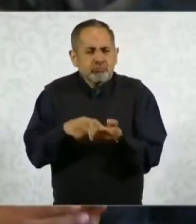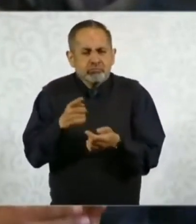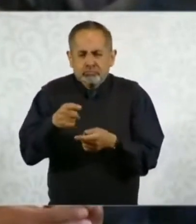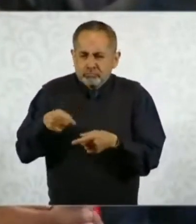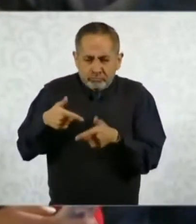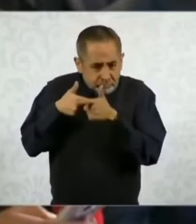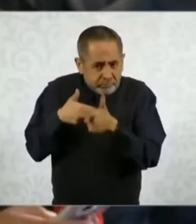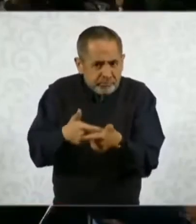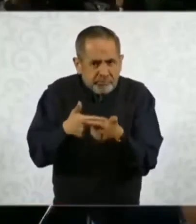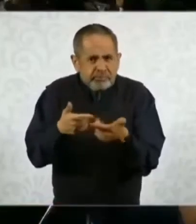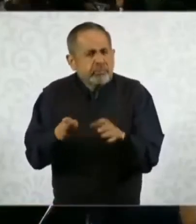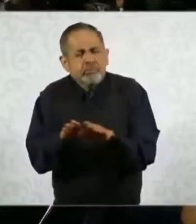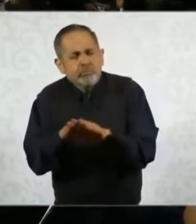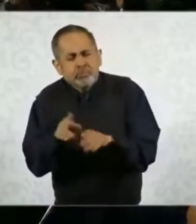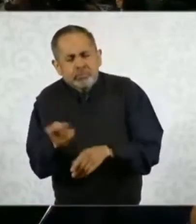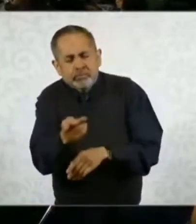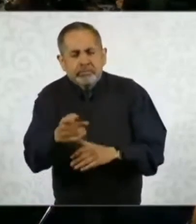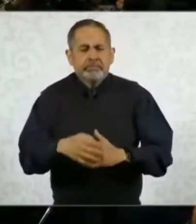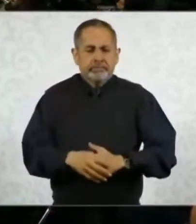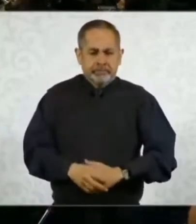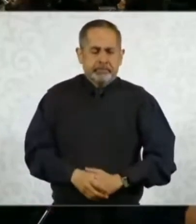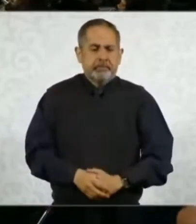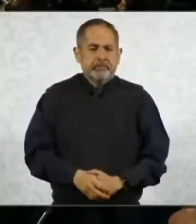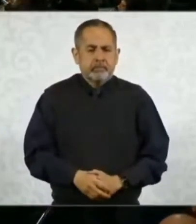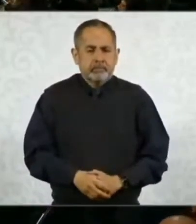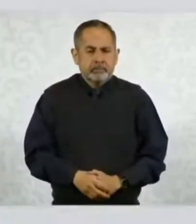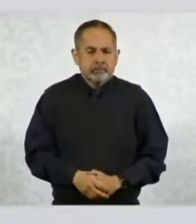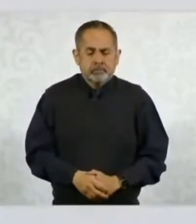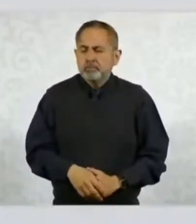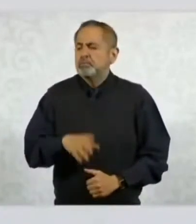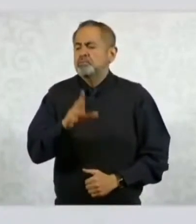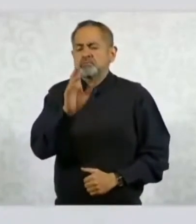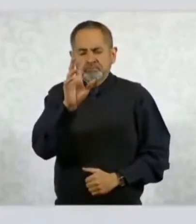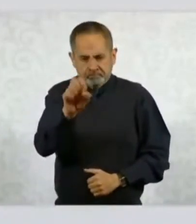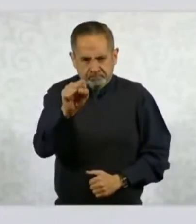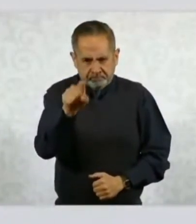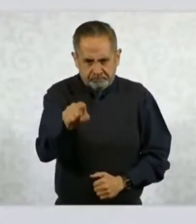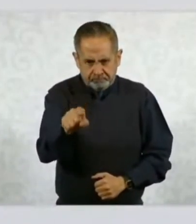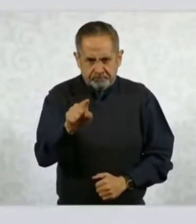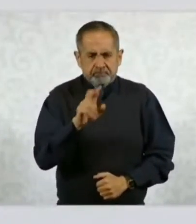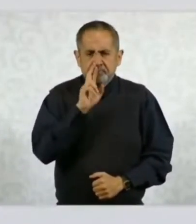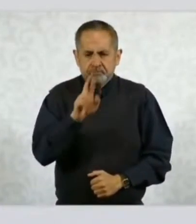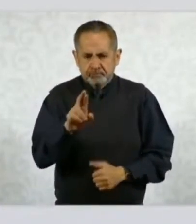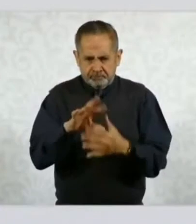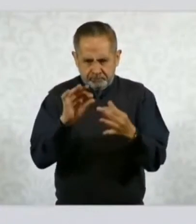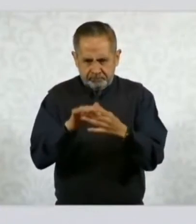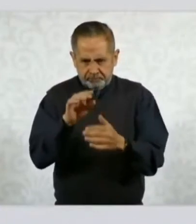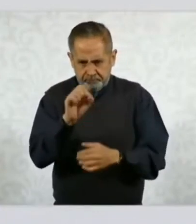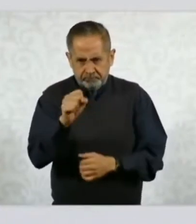a dar continuidad al presidente? Por cierto, ahora no lo comenté y yo creo que vale la pena.